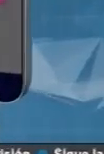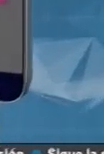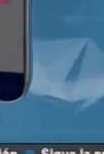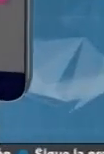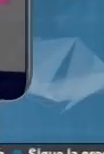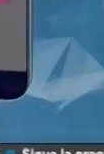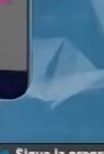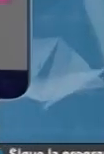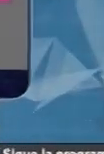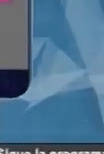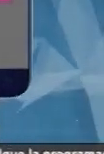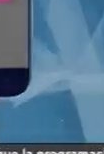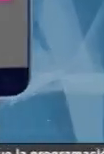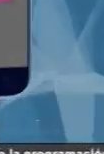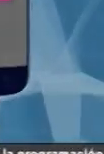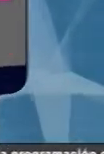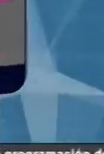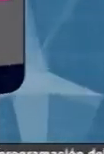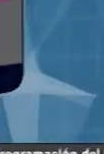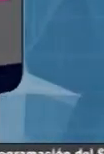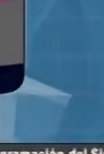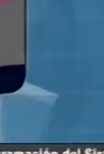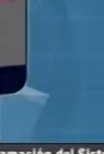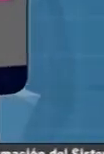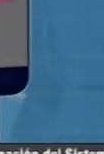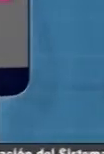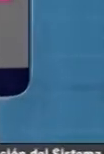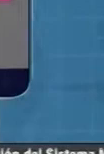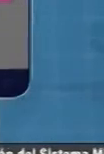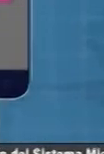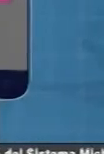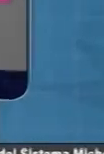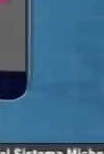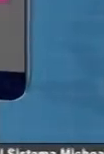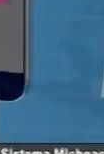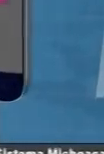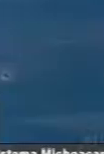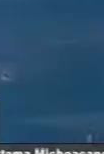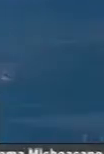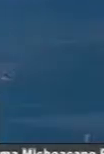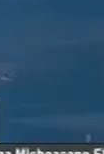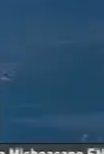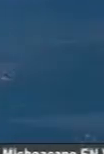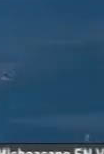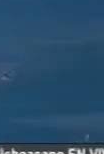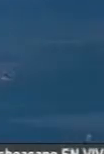a que mantengamos las medidas que actualmente están, que se mantengan las que están, no subir a otras.